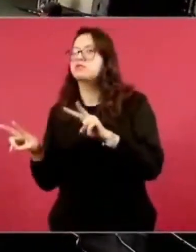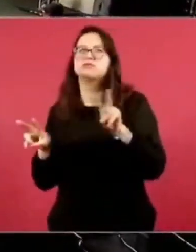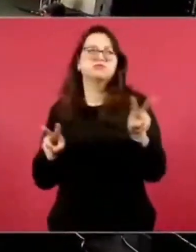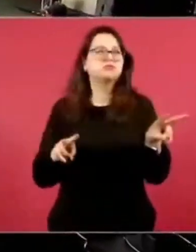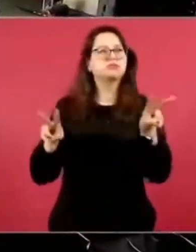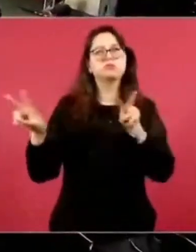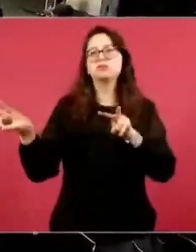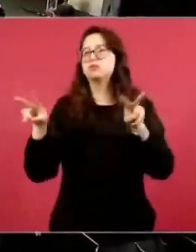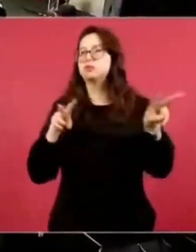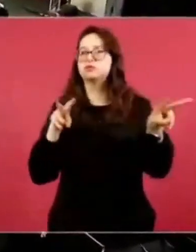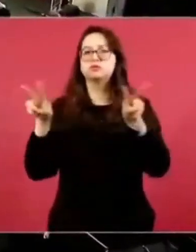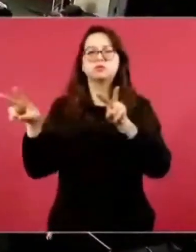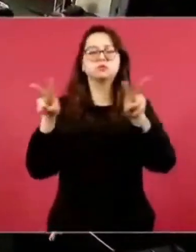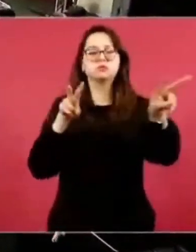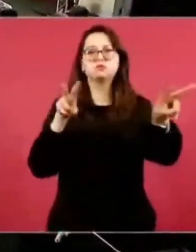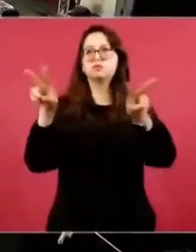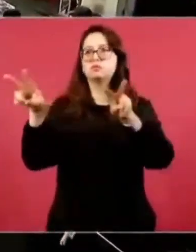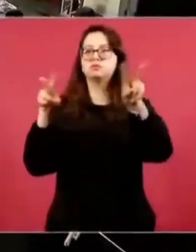gasolinerías,